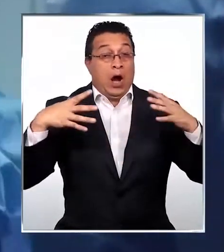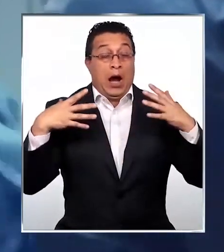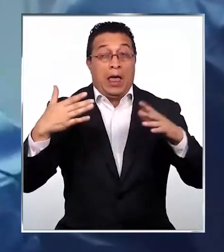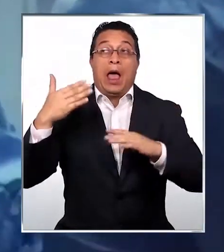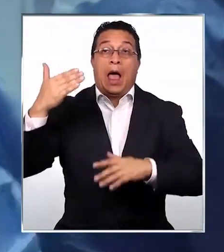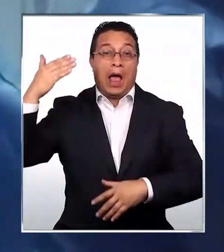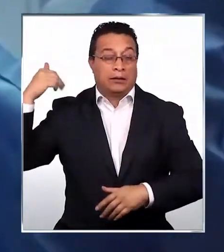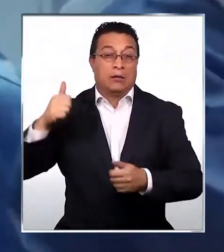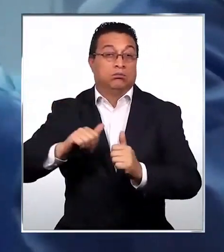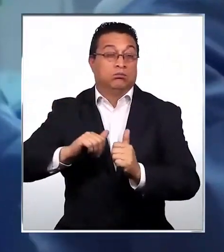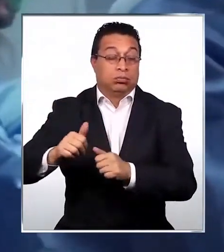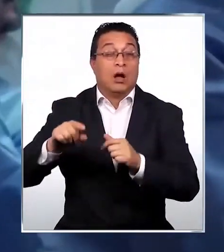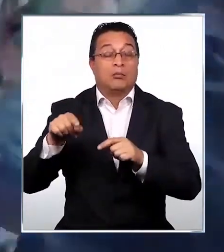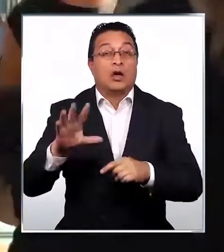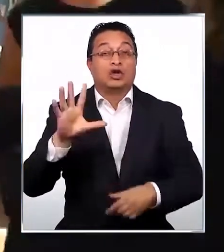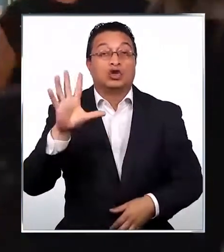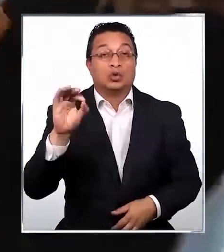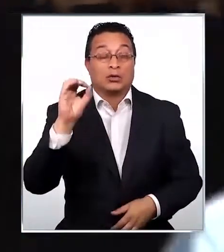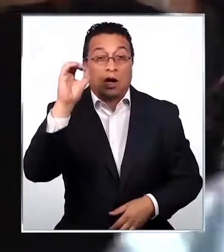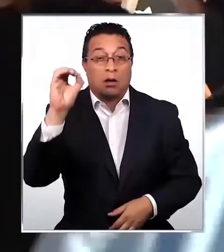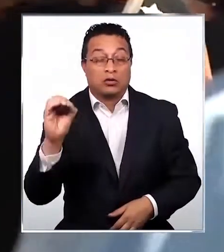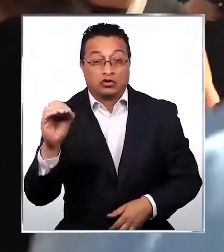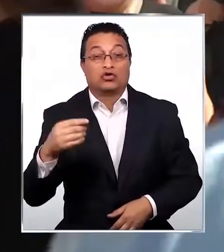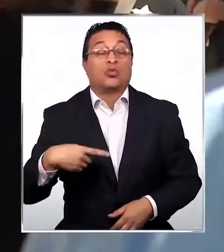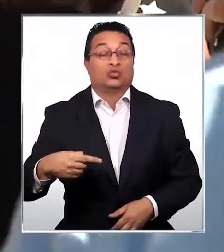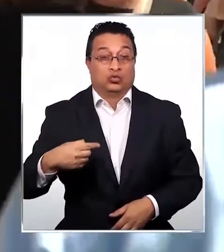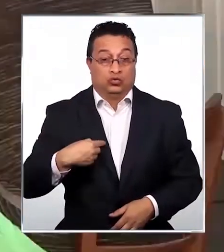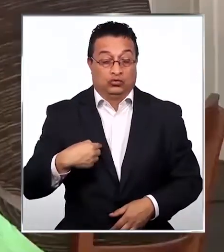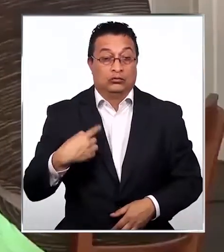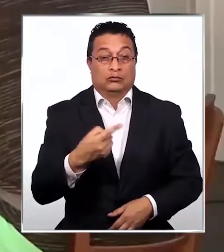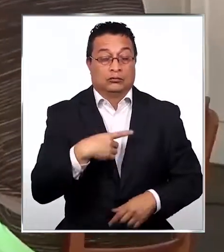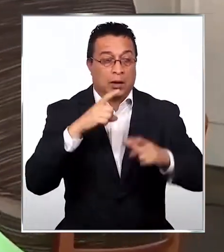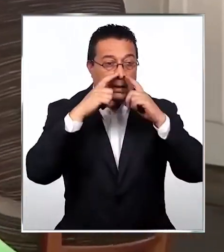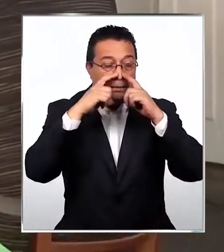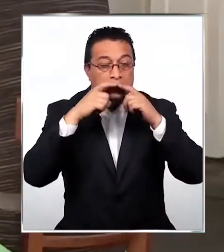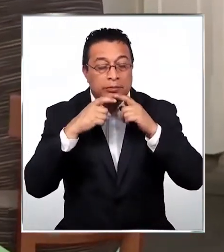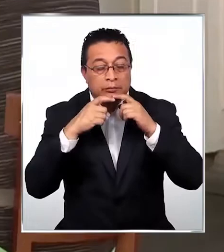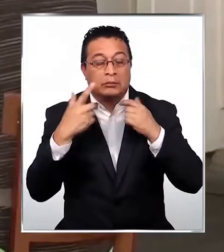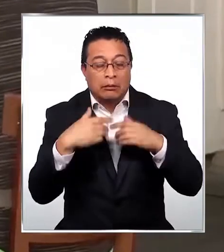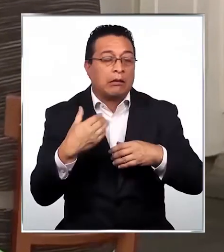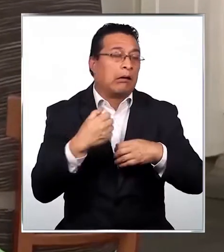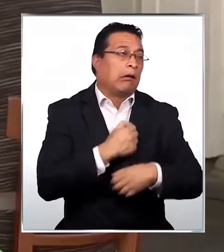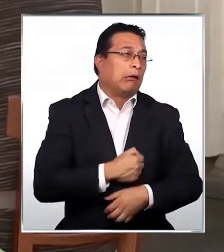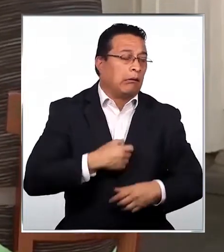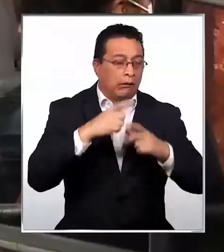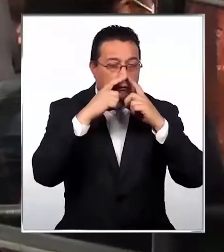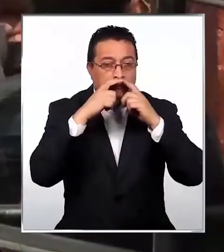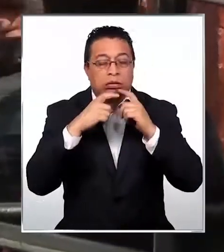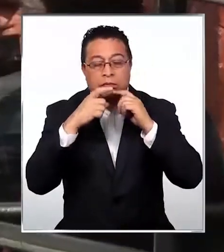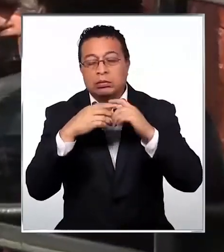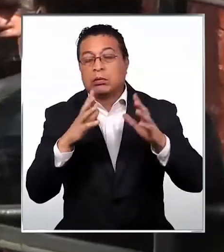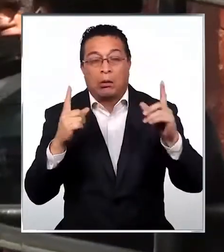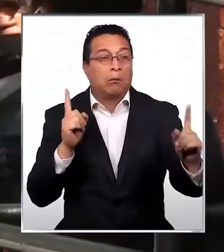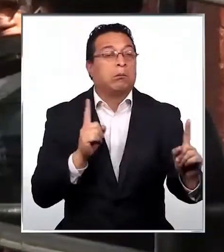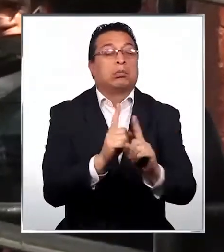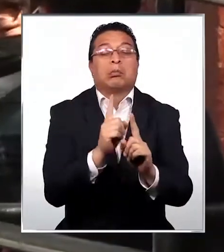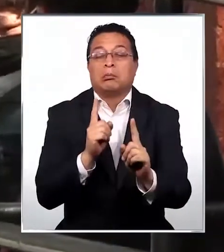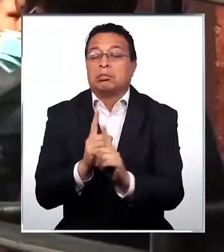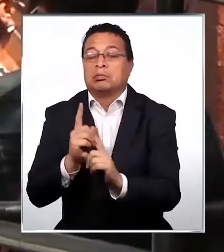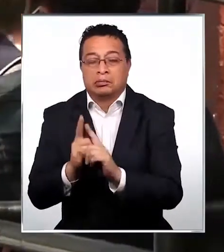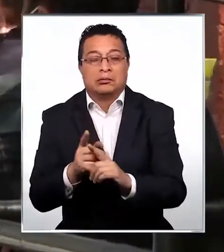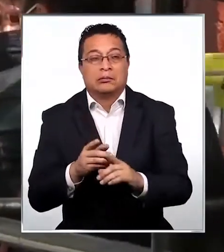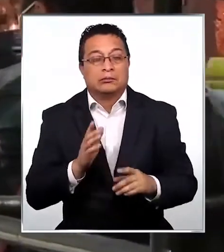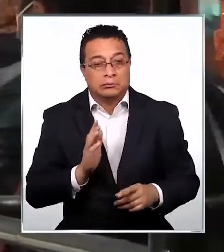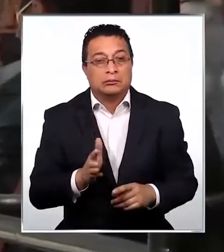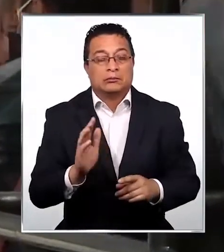más grande que los anteriores, 50% fue nuestro, bajamos la mascarilla y nos aburrimos, nos aburrimos y nos acercamos. Y